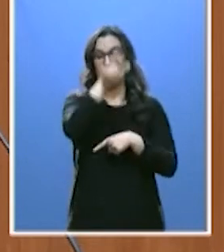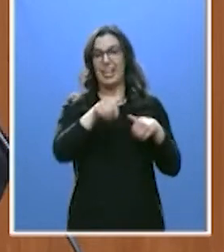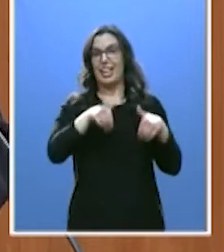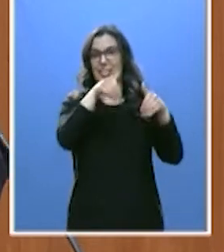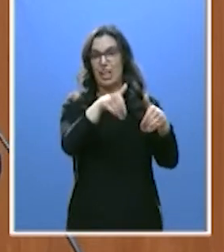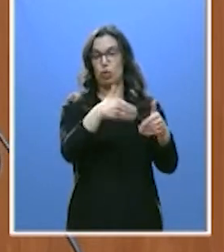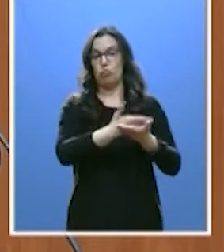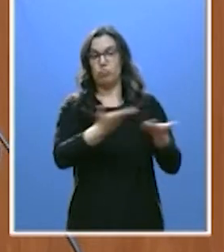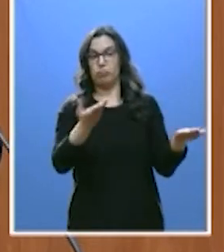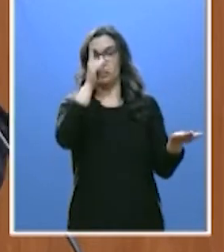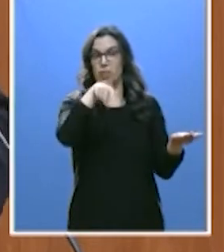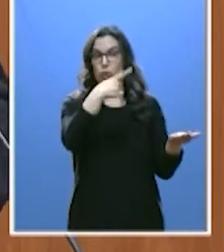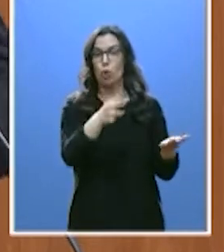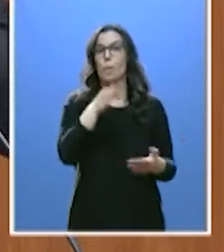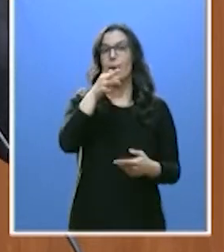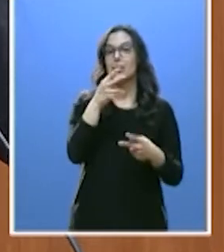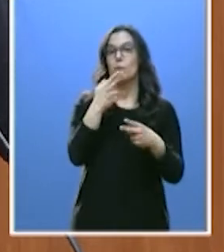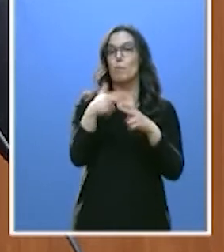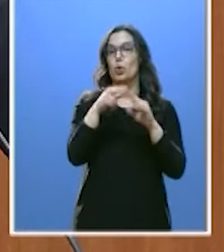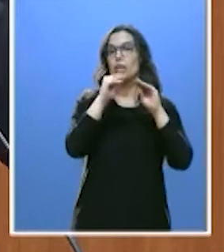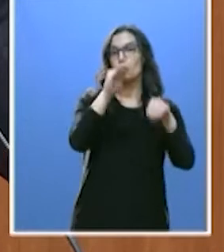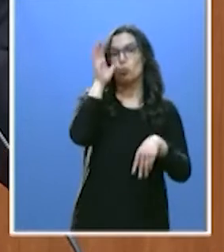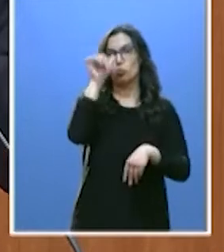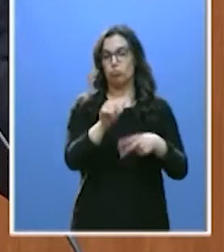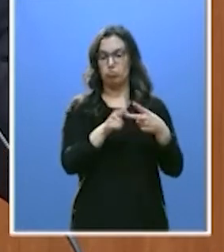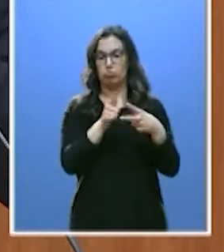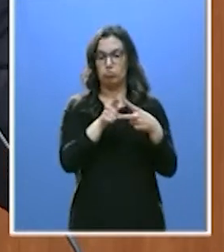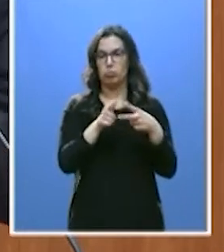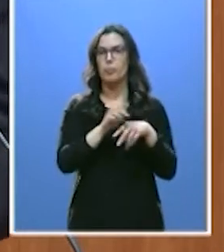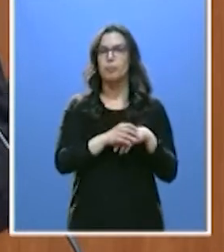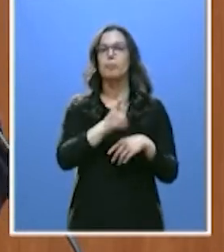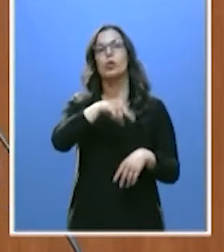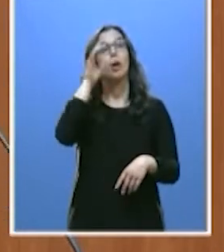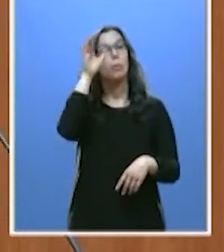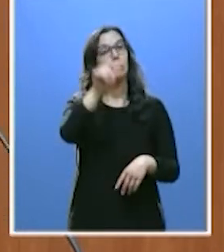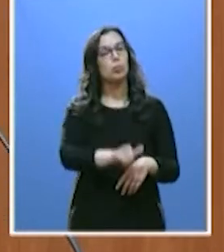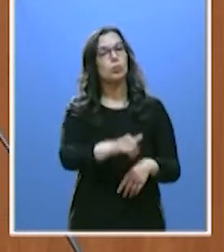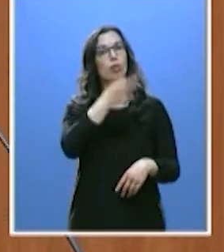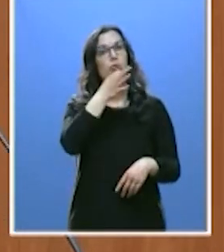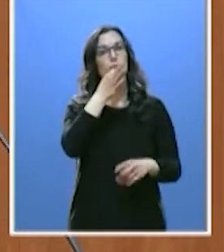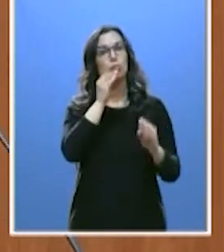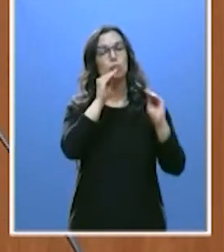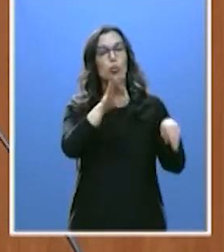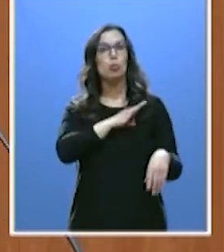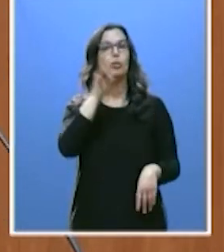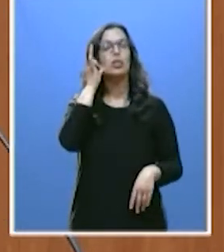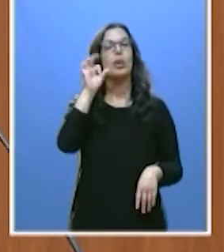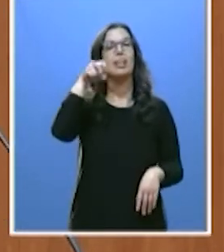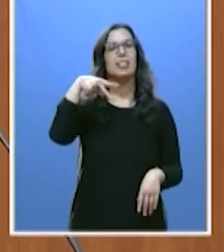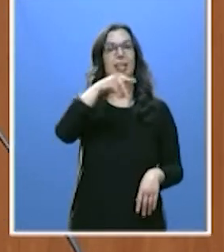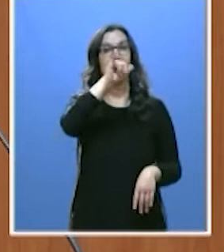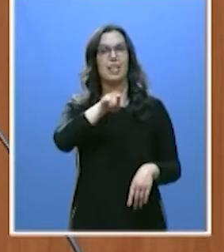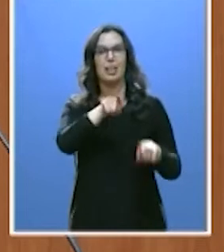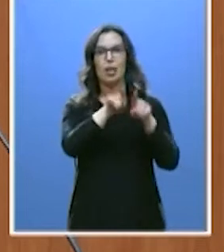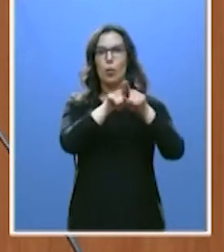y las políticas que propone. Hemos oído un hermoso fervorín de la señora Sánchez sobre el